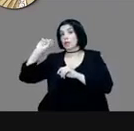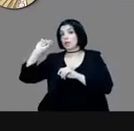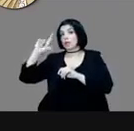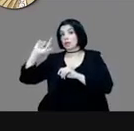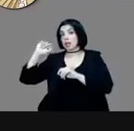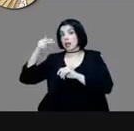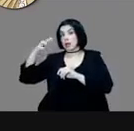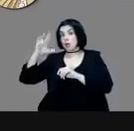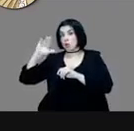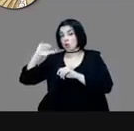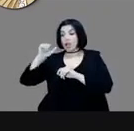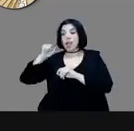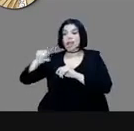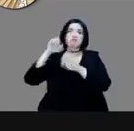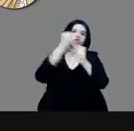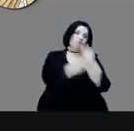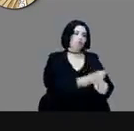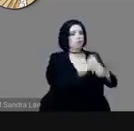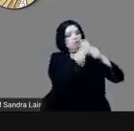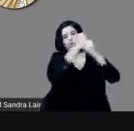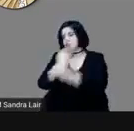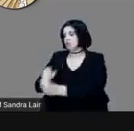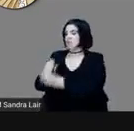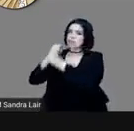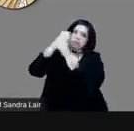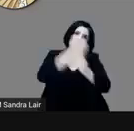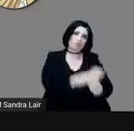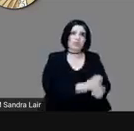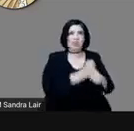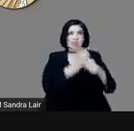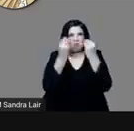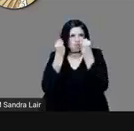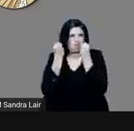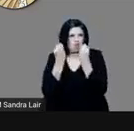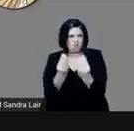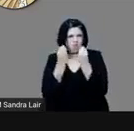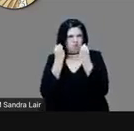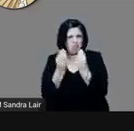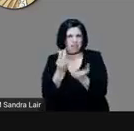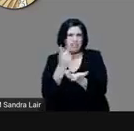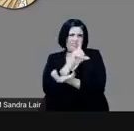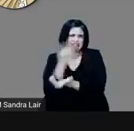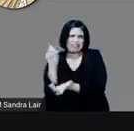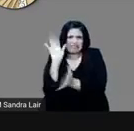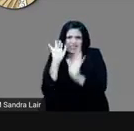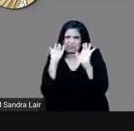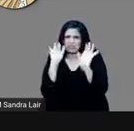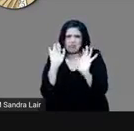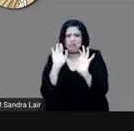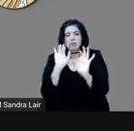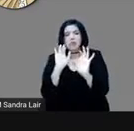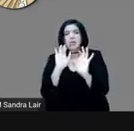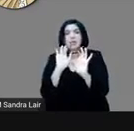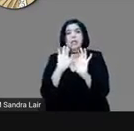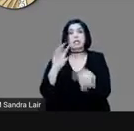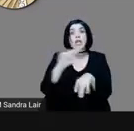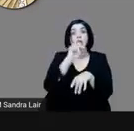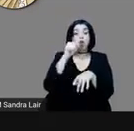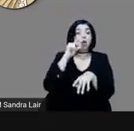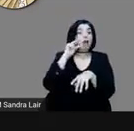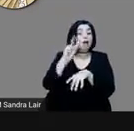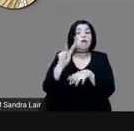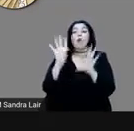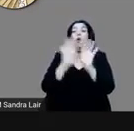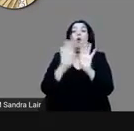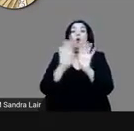canoas, ¿verdad? Y algo muy importante, el tramo de la calzada de Tacuba por el